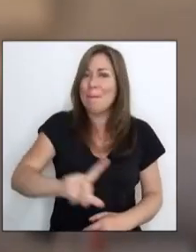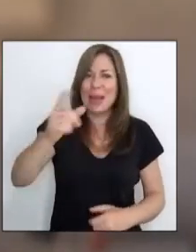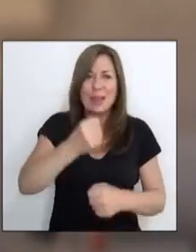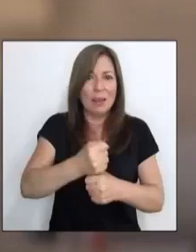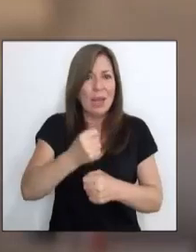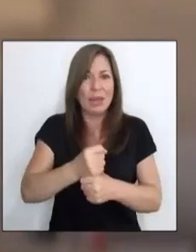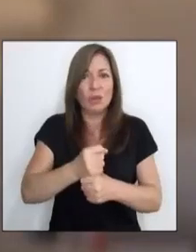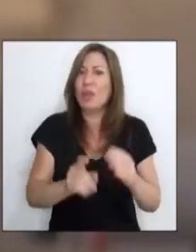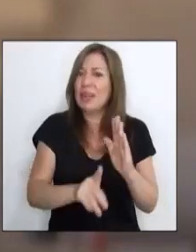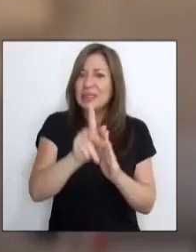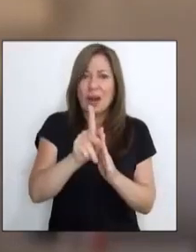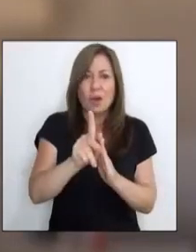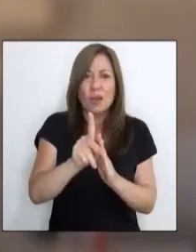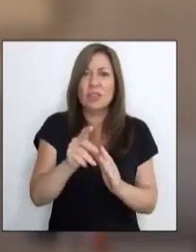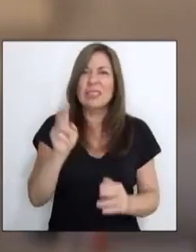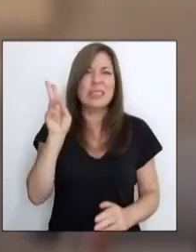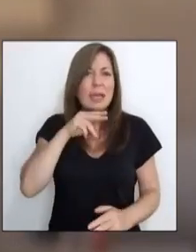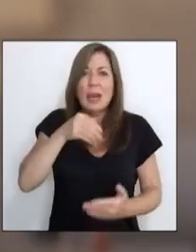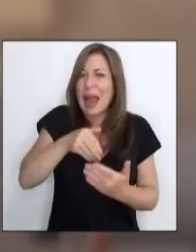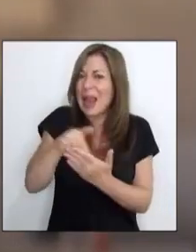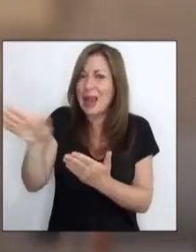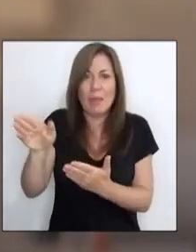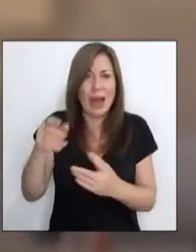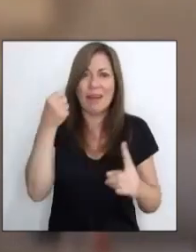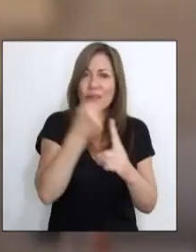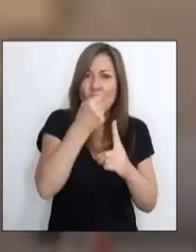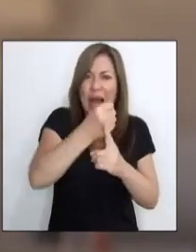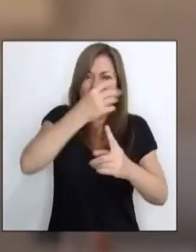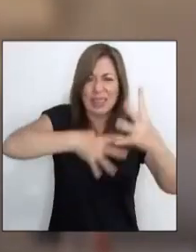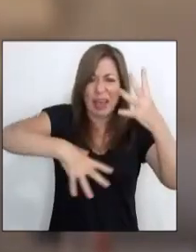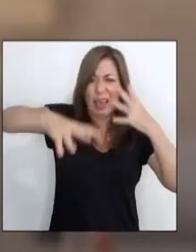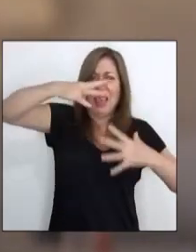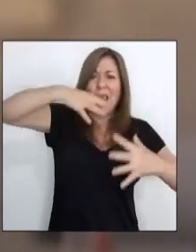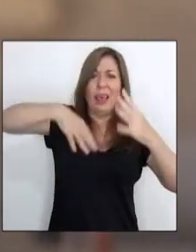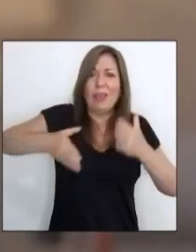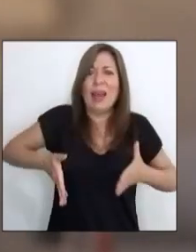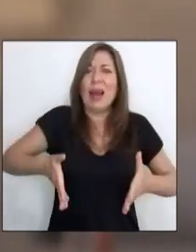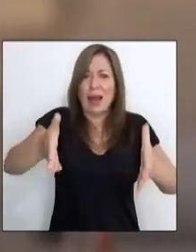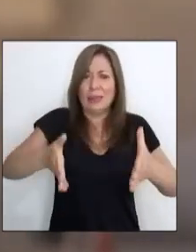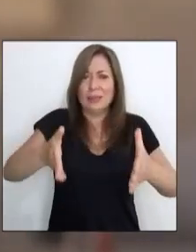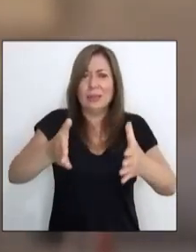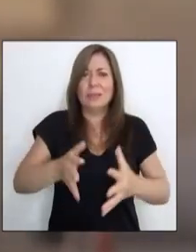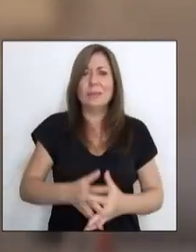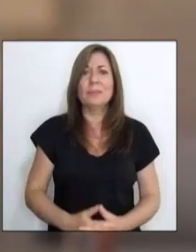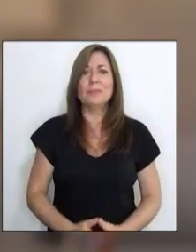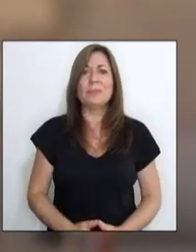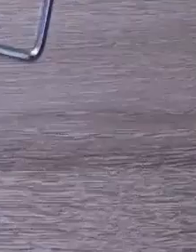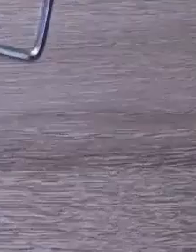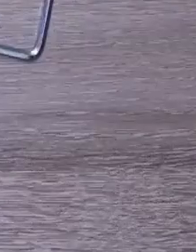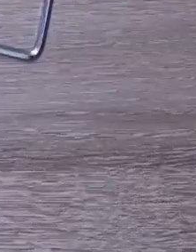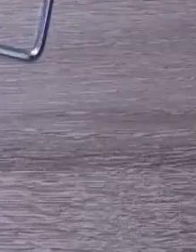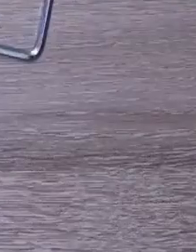ni desarrollo posible si no eliminamos de lleno la violencia irracional de nuestras calles.